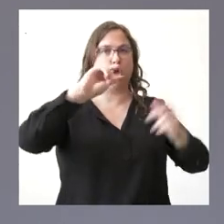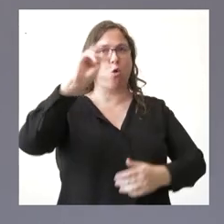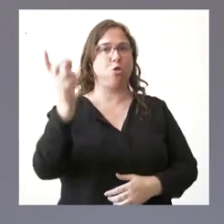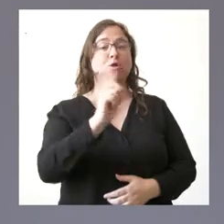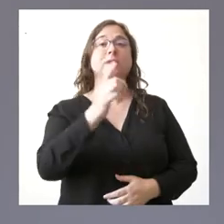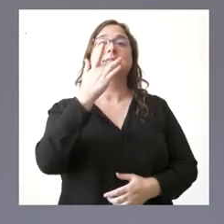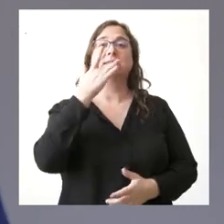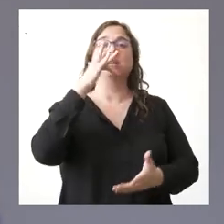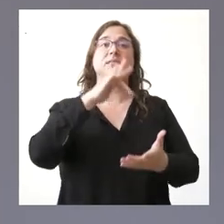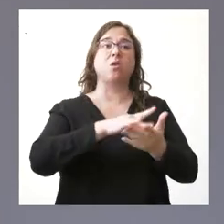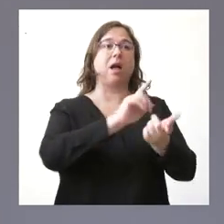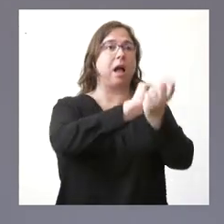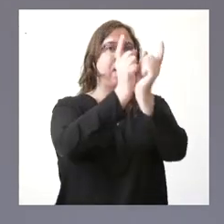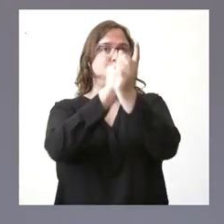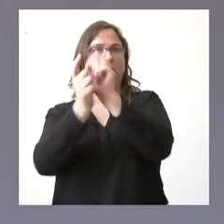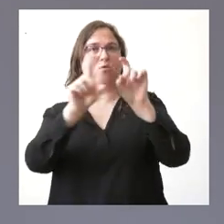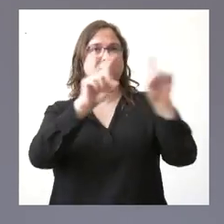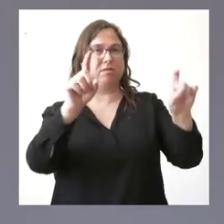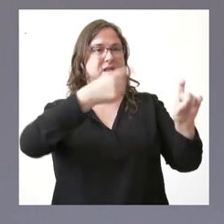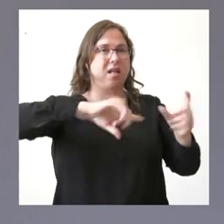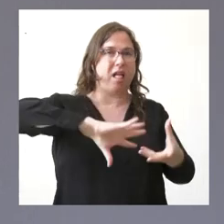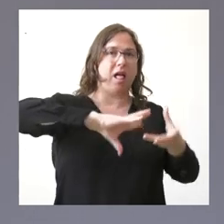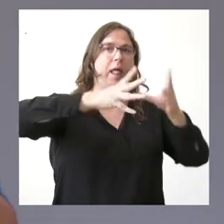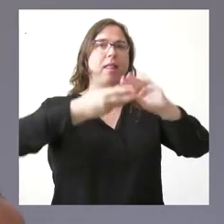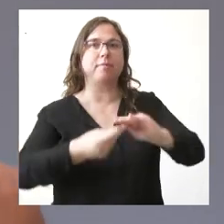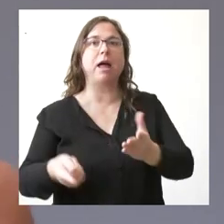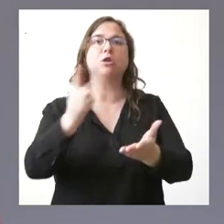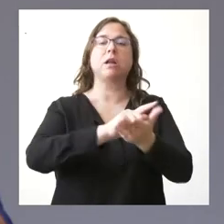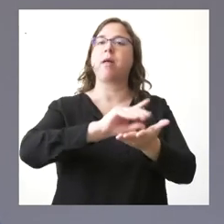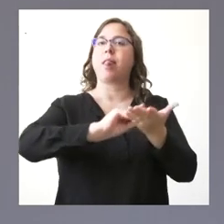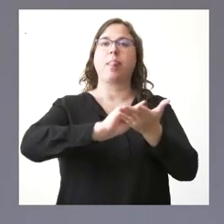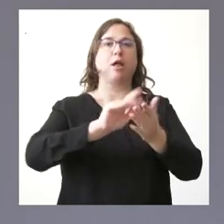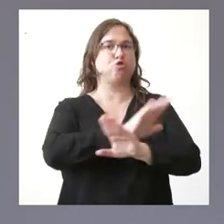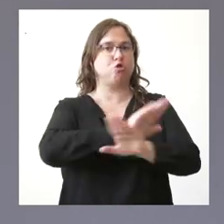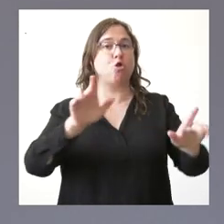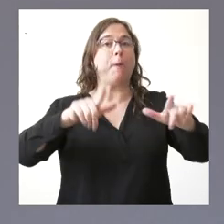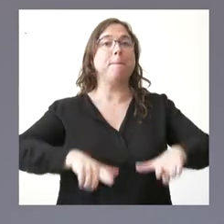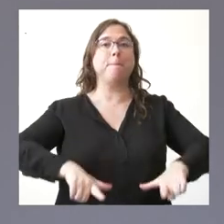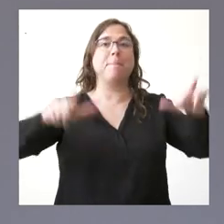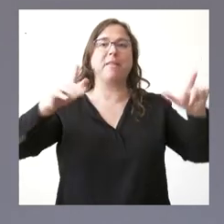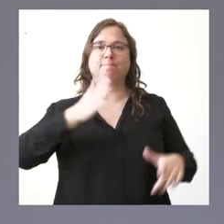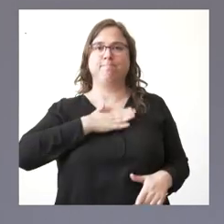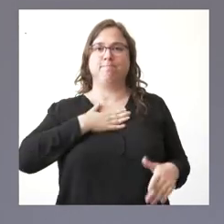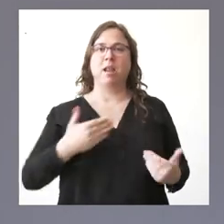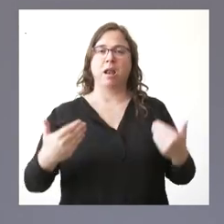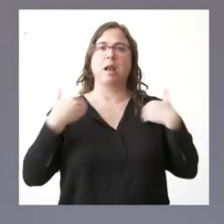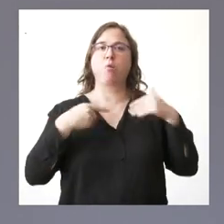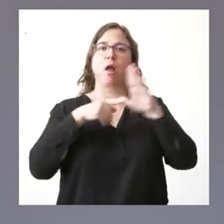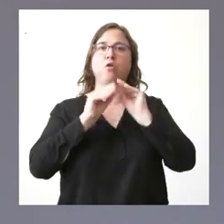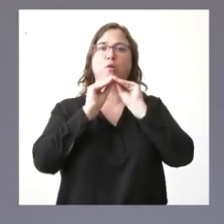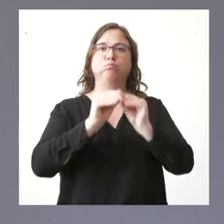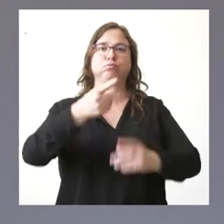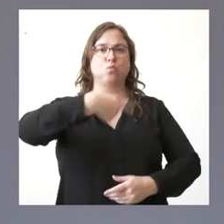momento que el operador cambie hubiera que adaptar todos los datos, sino que será plataforma desarrollada por la Junta de Castilla y León